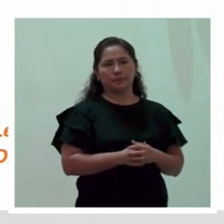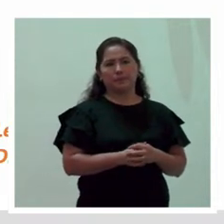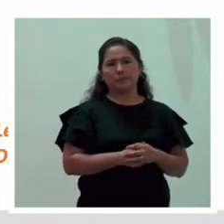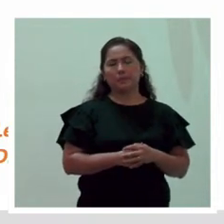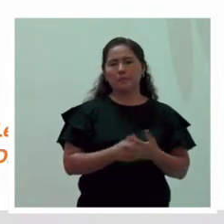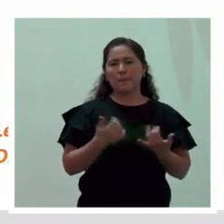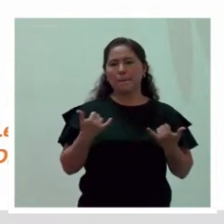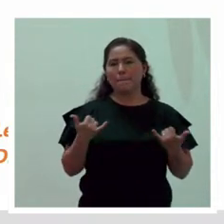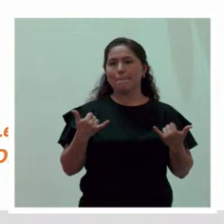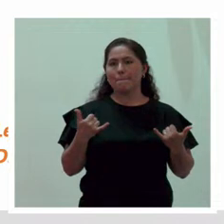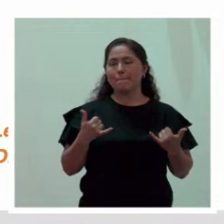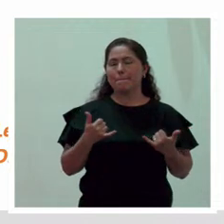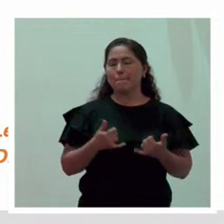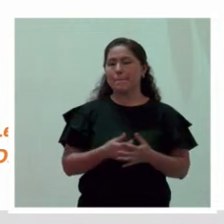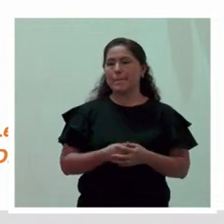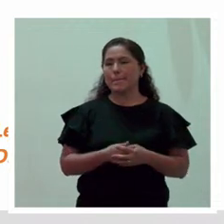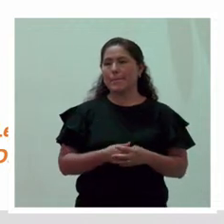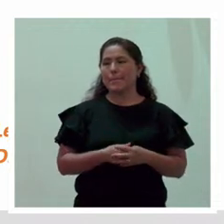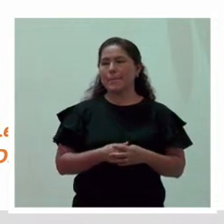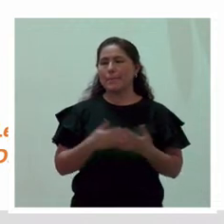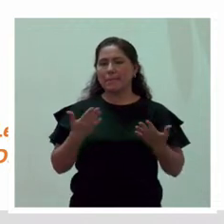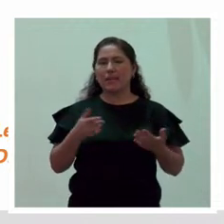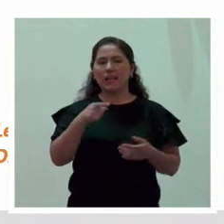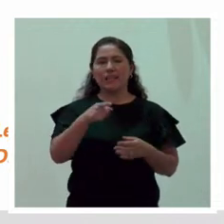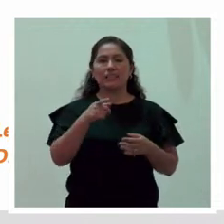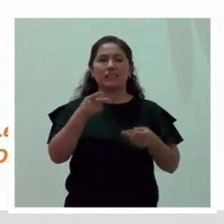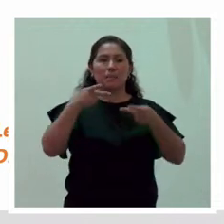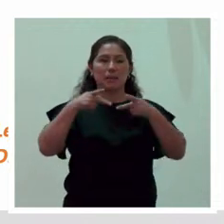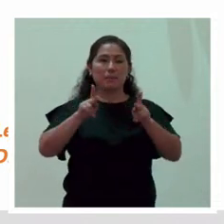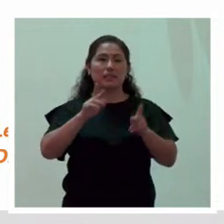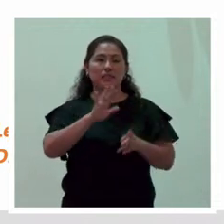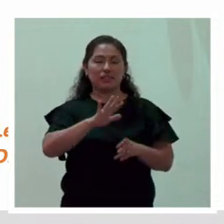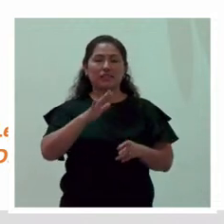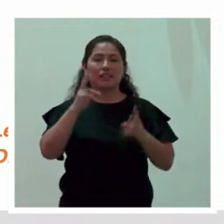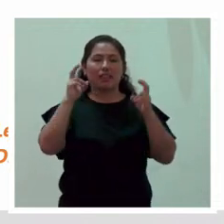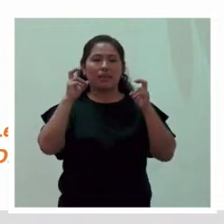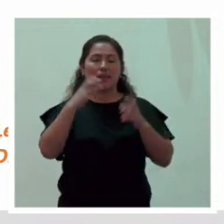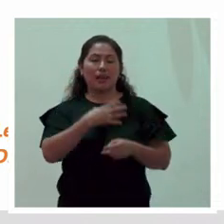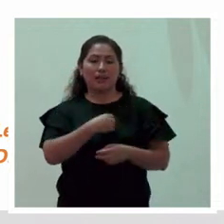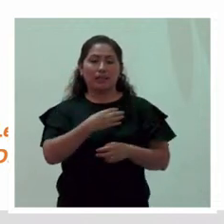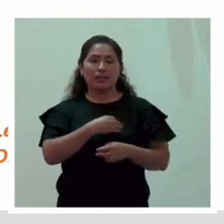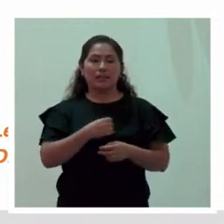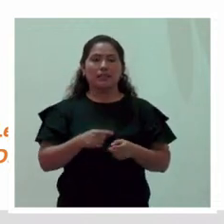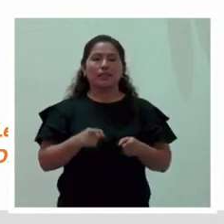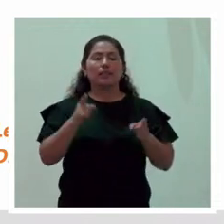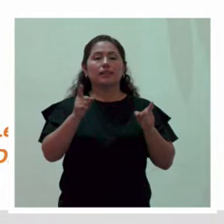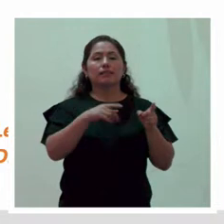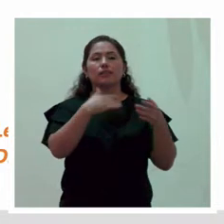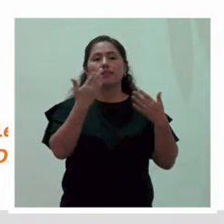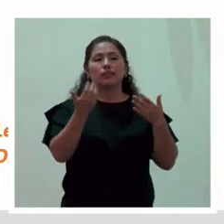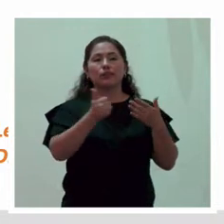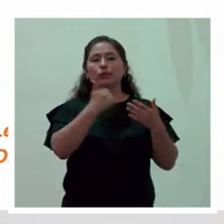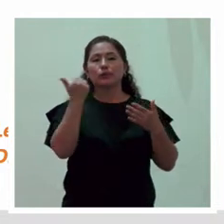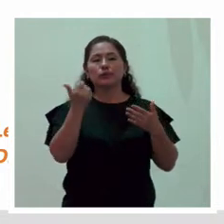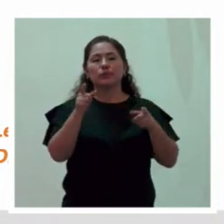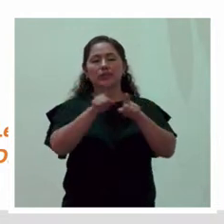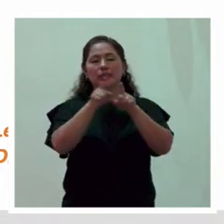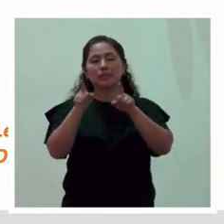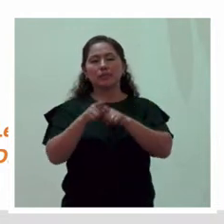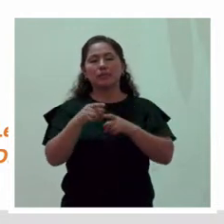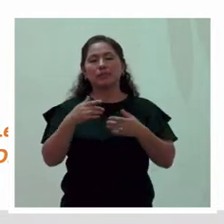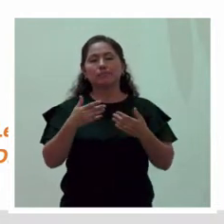Y ahora, eso es en cuanto al permiso de lactancia. Y uno que es también, o que puede ser